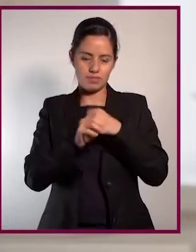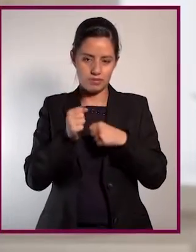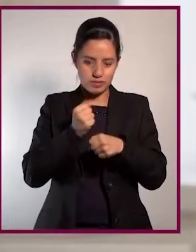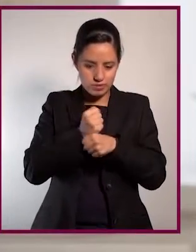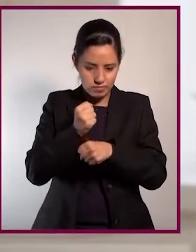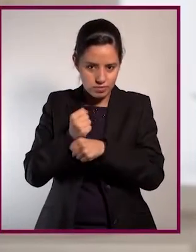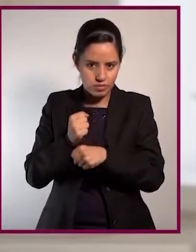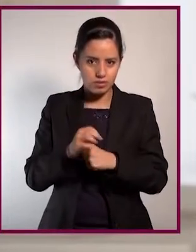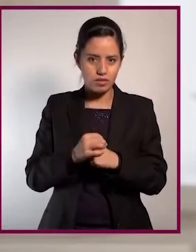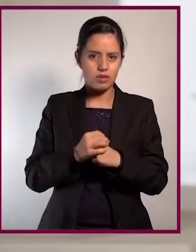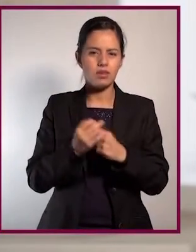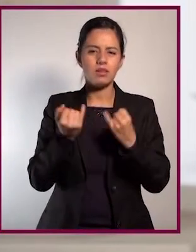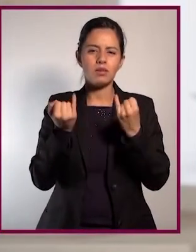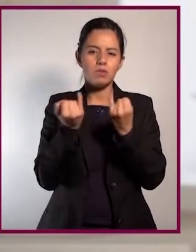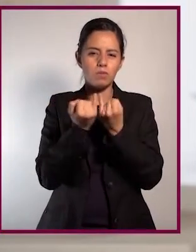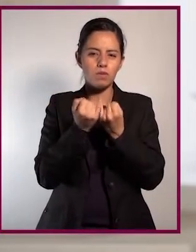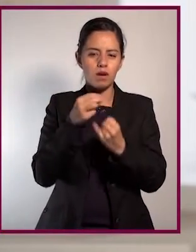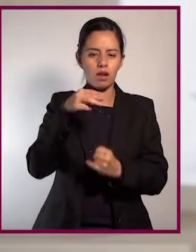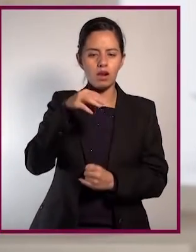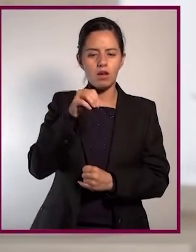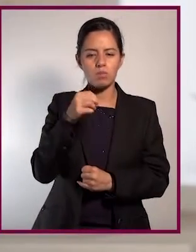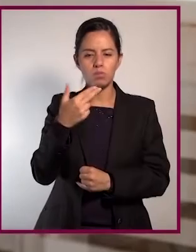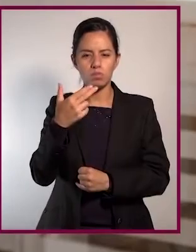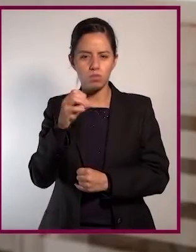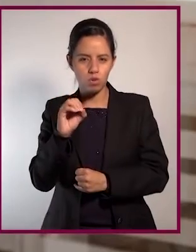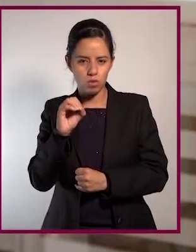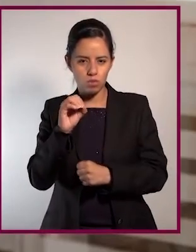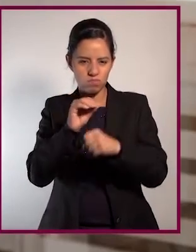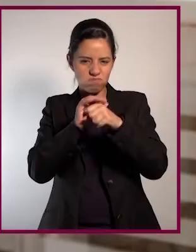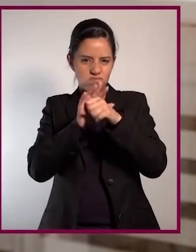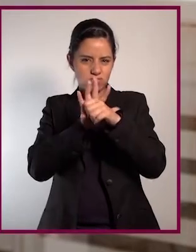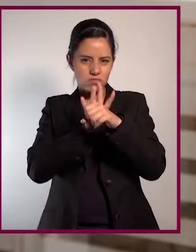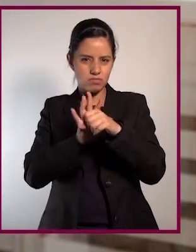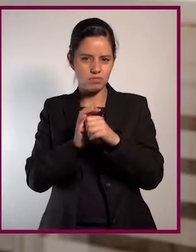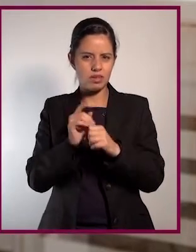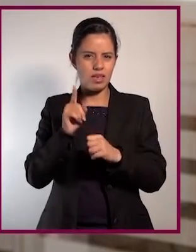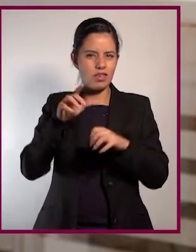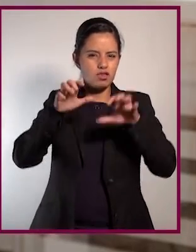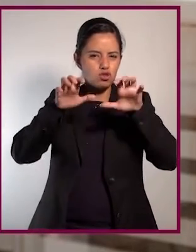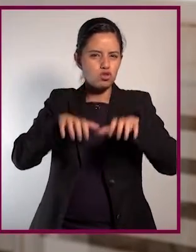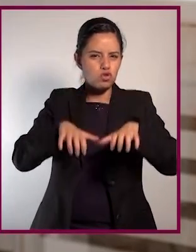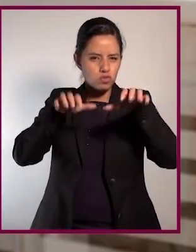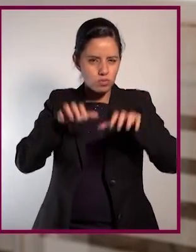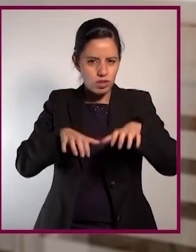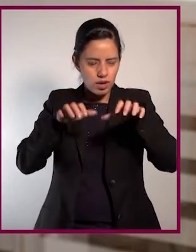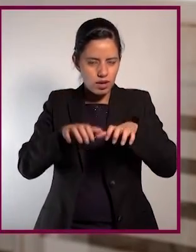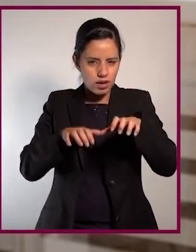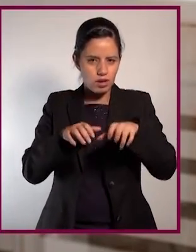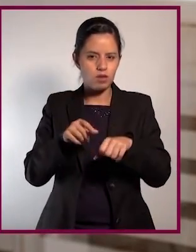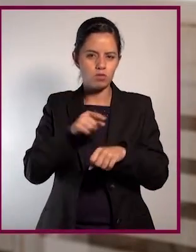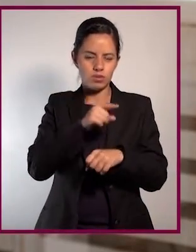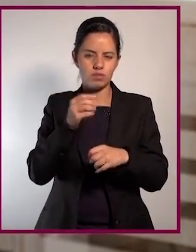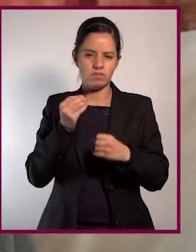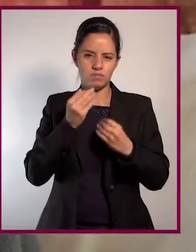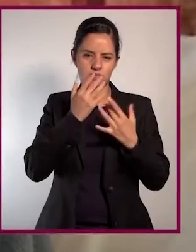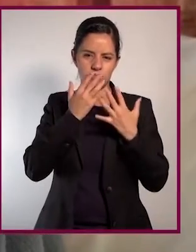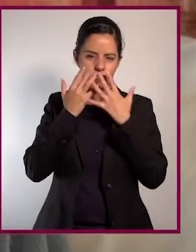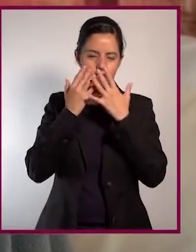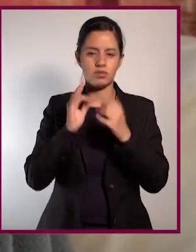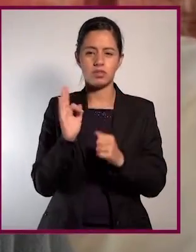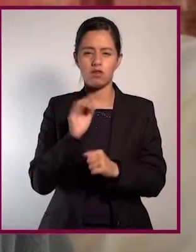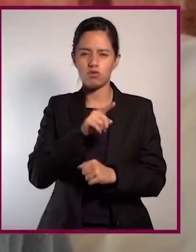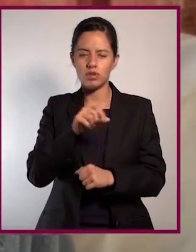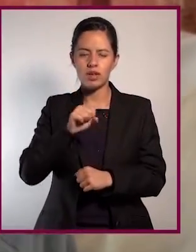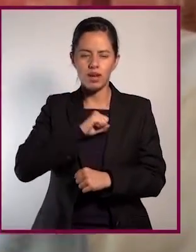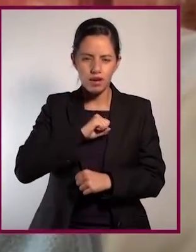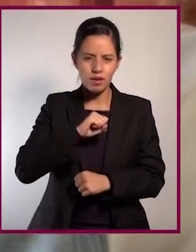moho también pueden ser causantes de alergias y se presentan con mayor frecuencia durante la temporada de lluvia. Para